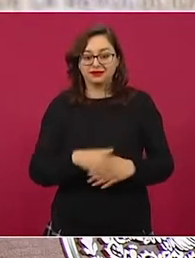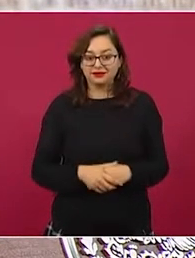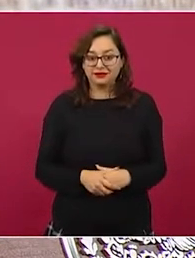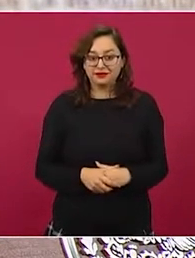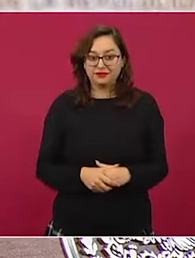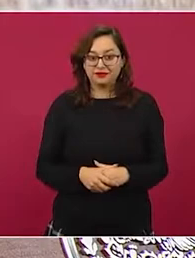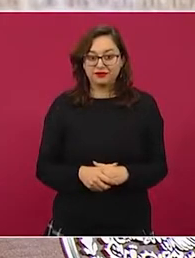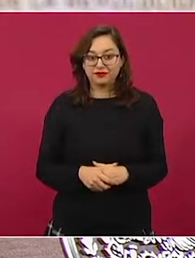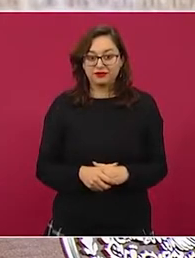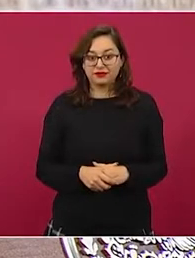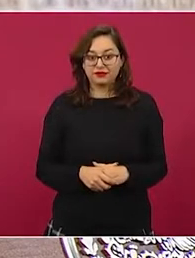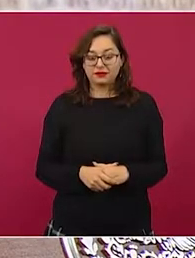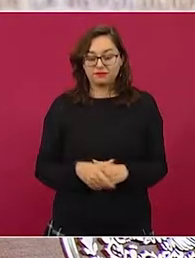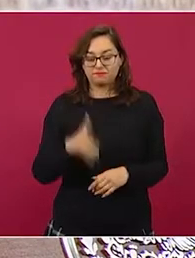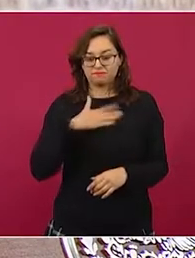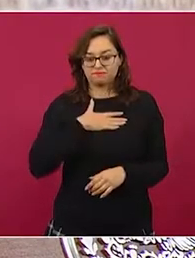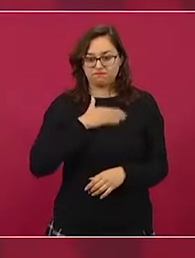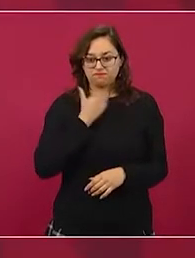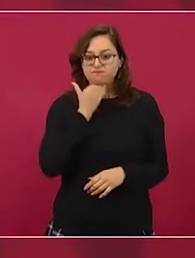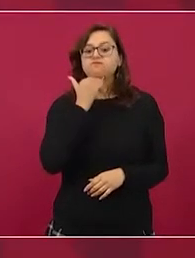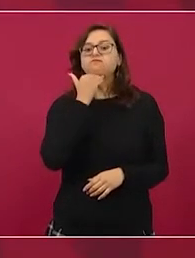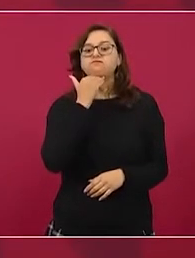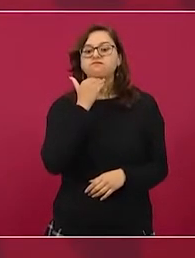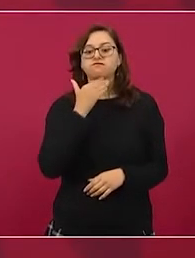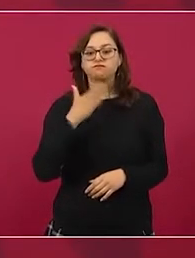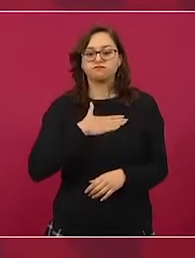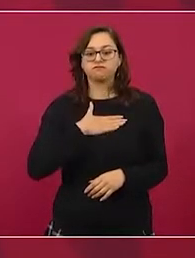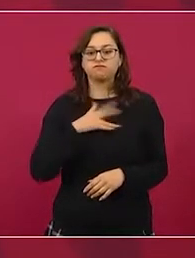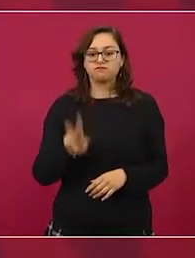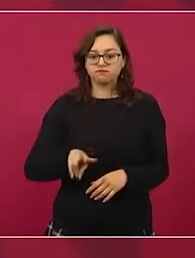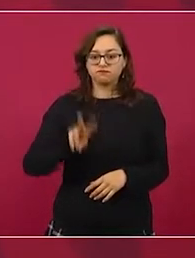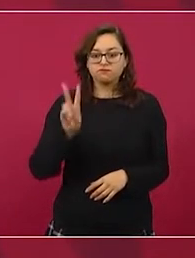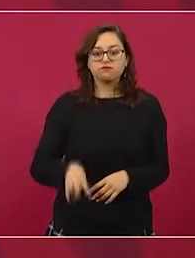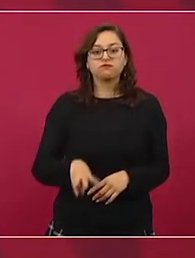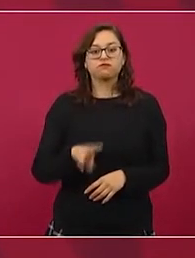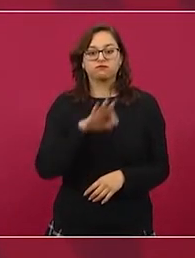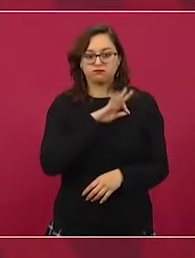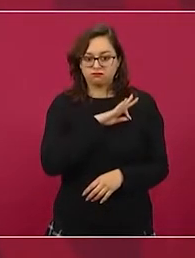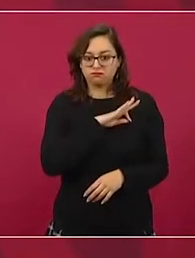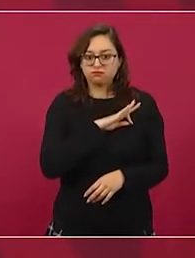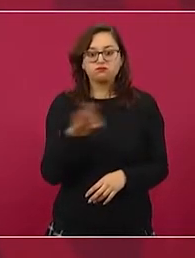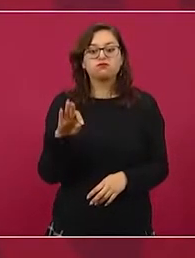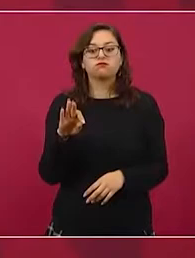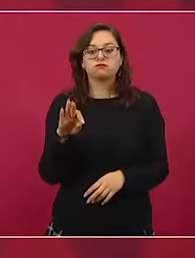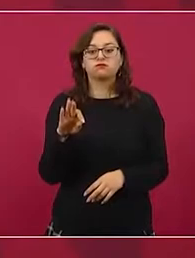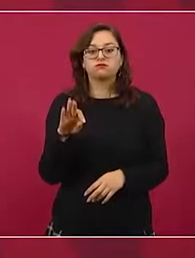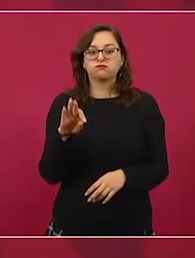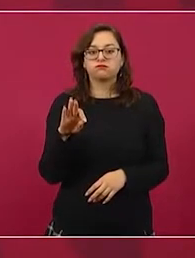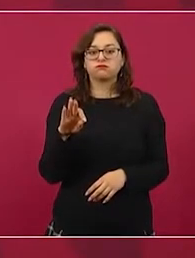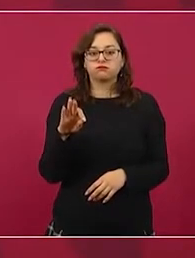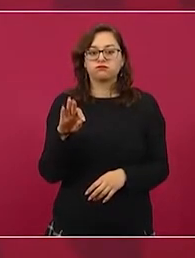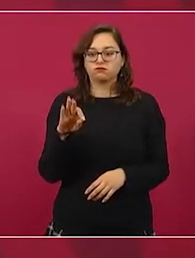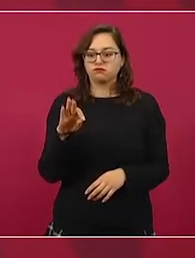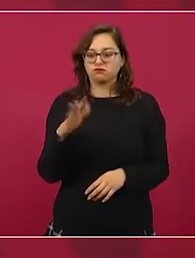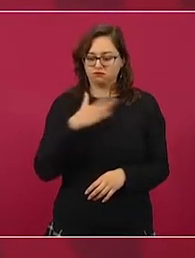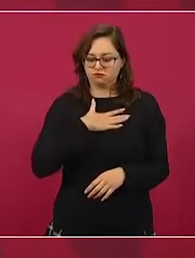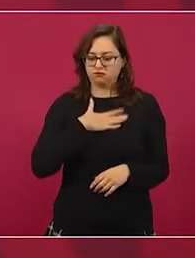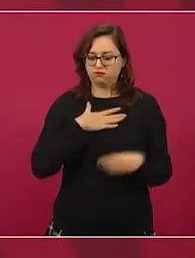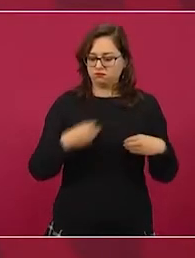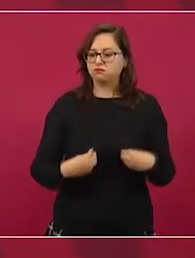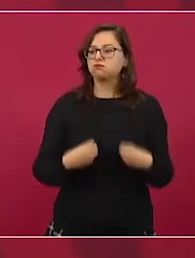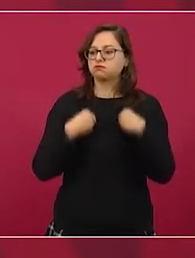y la verdad, se puede y se debe arriesgar hasta la vida.